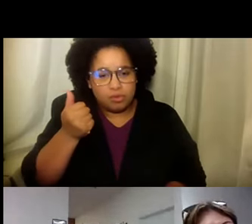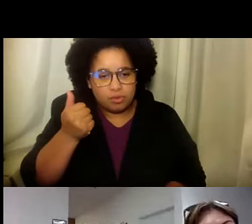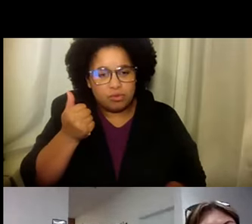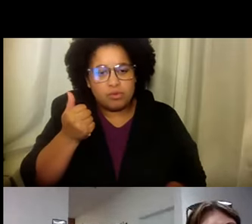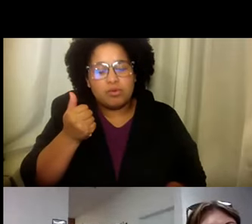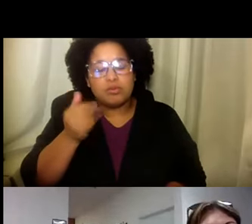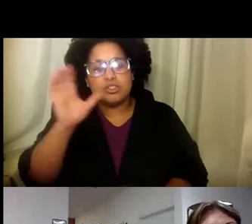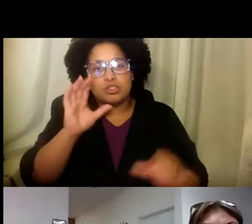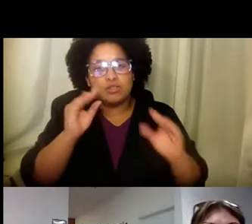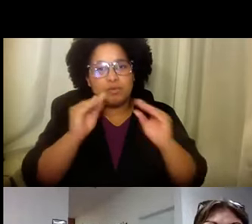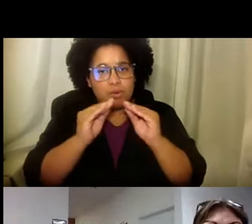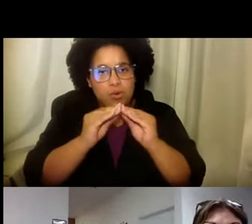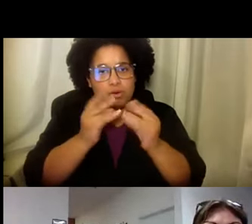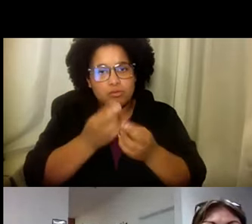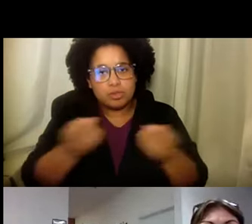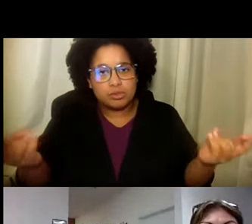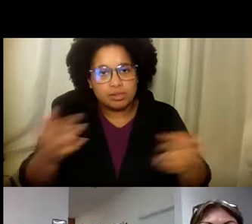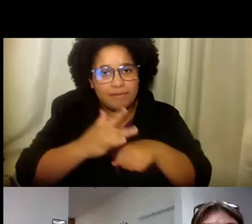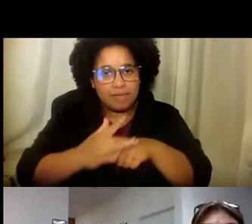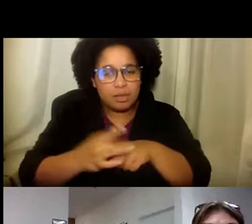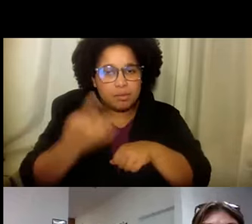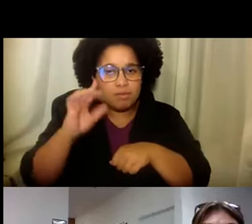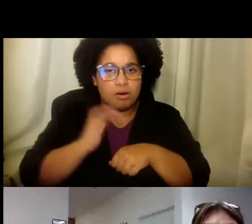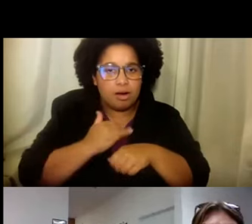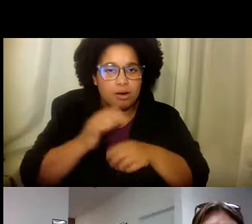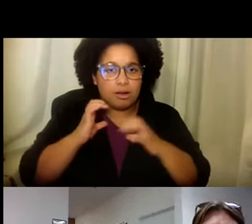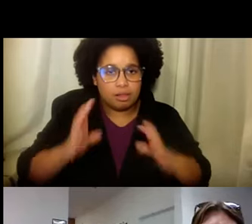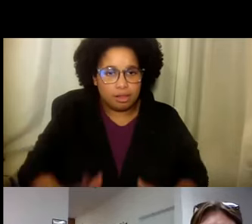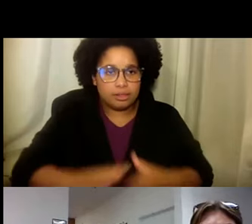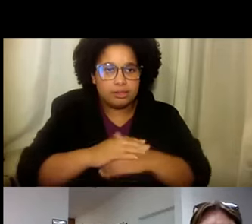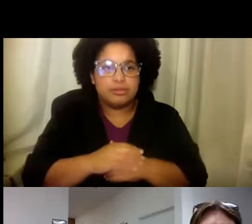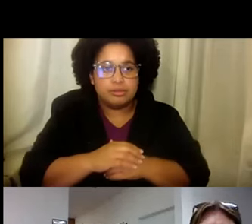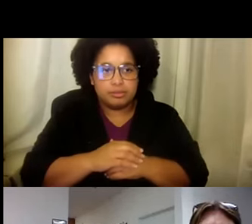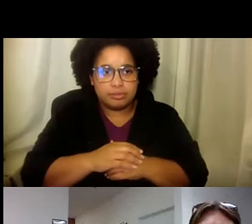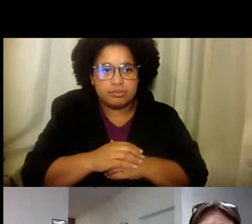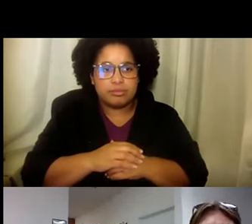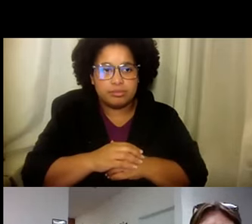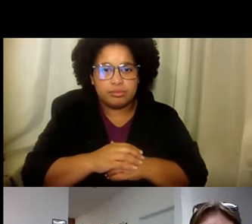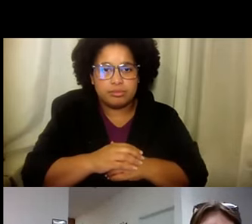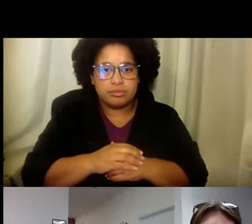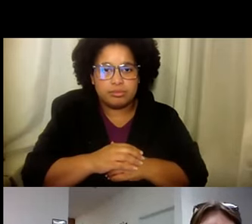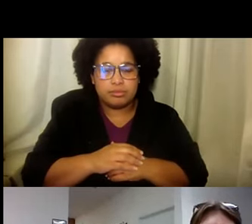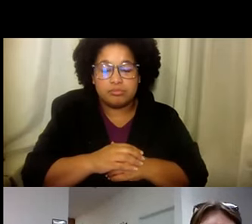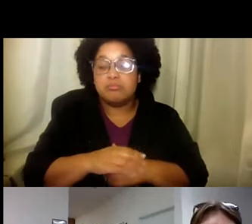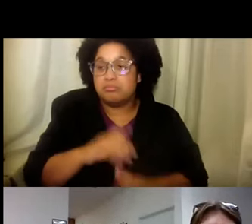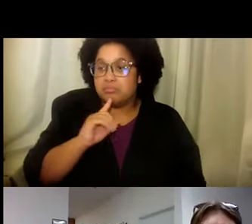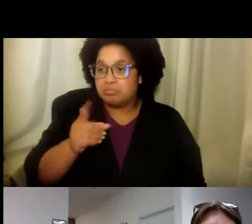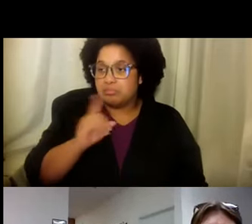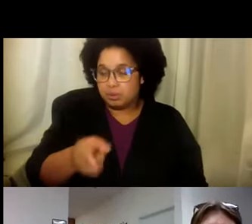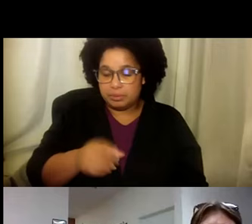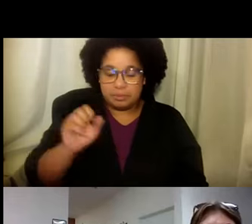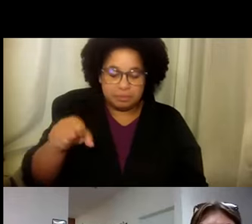De. Hacer lo mejor. Que se puede hacer. Buscar. Más recursos. Para ellos. Siento yo. Que es muy importante.